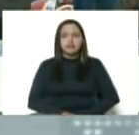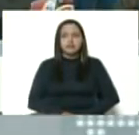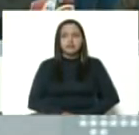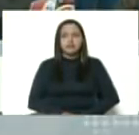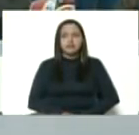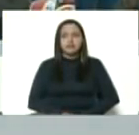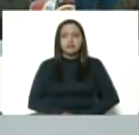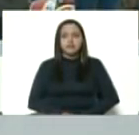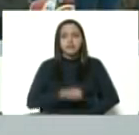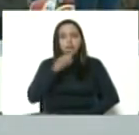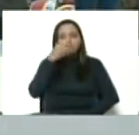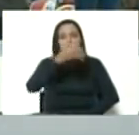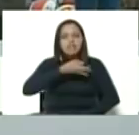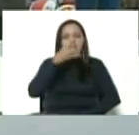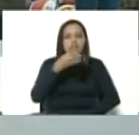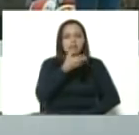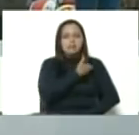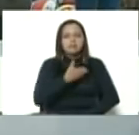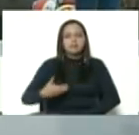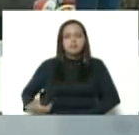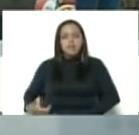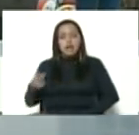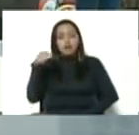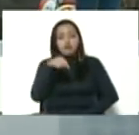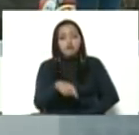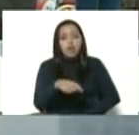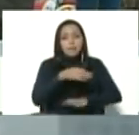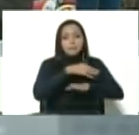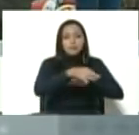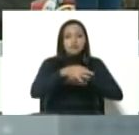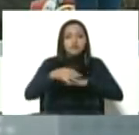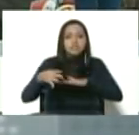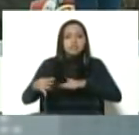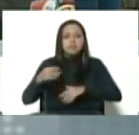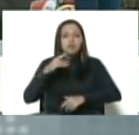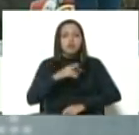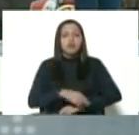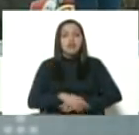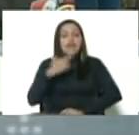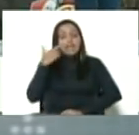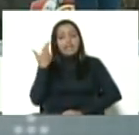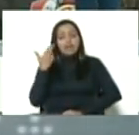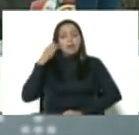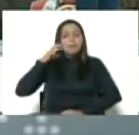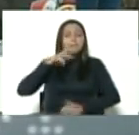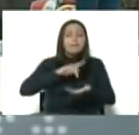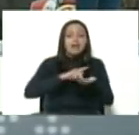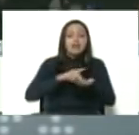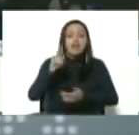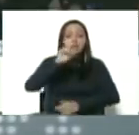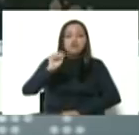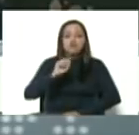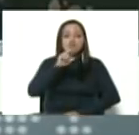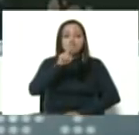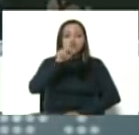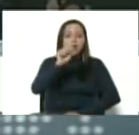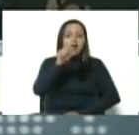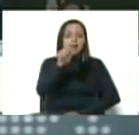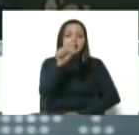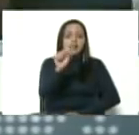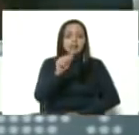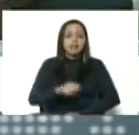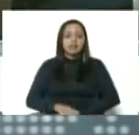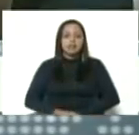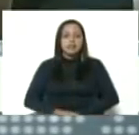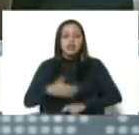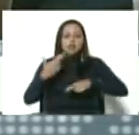Buenas tardes, presidente. Aquí en el municipio Rivas, parroquia Suata, invicta, revolucionaria y